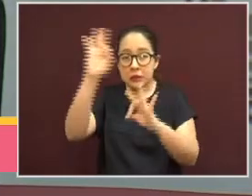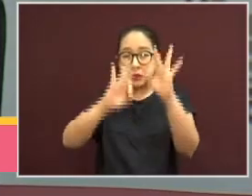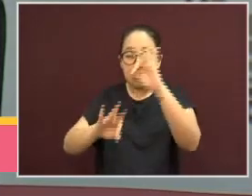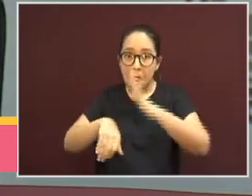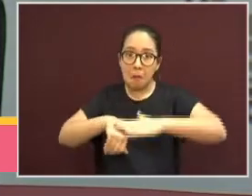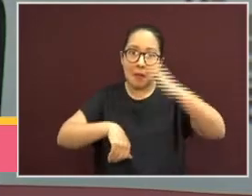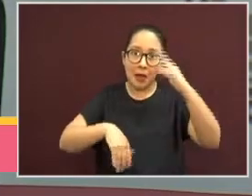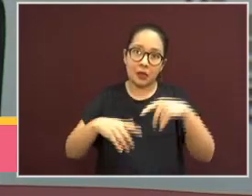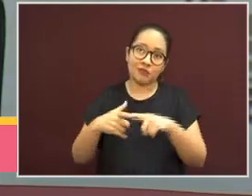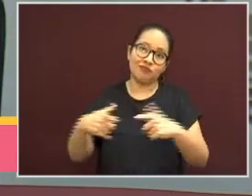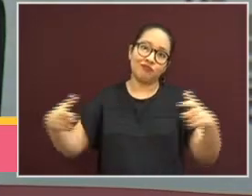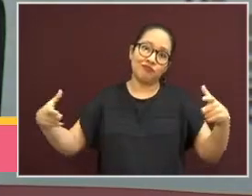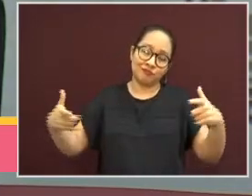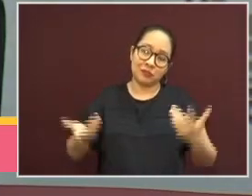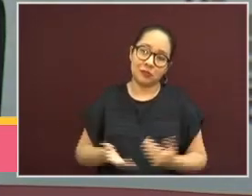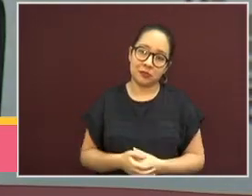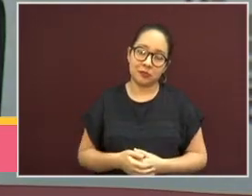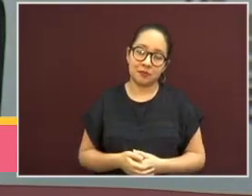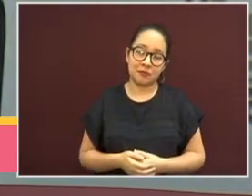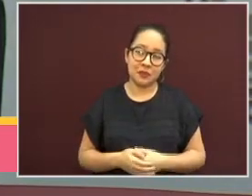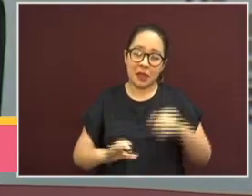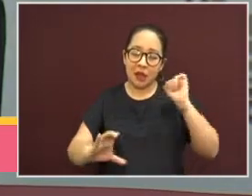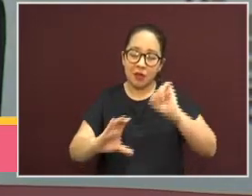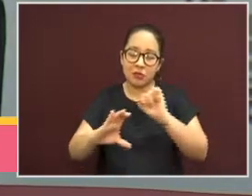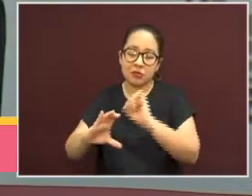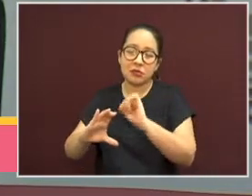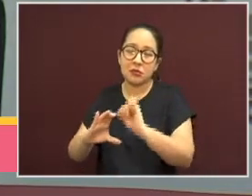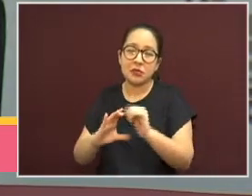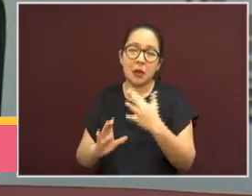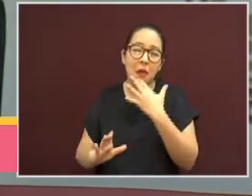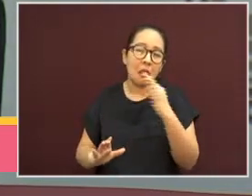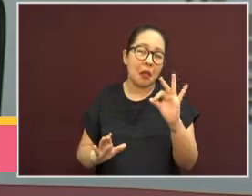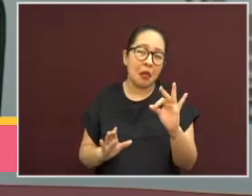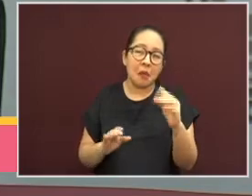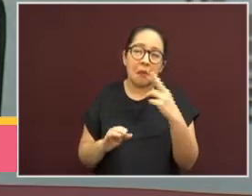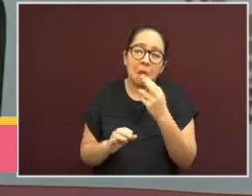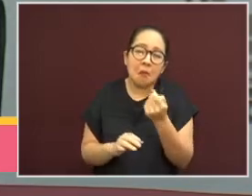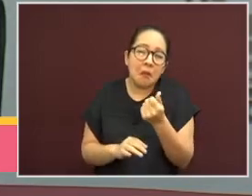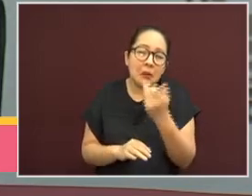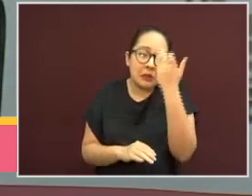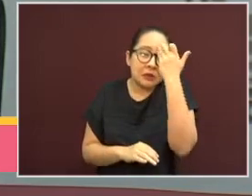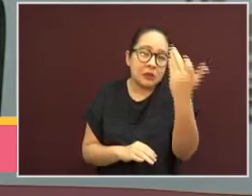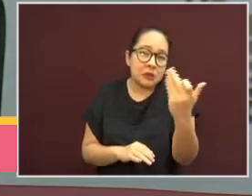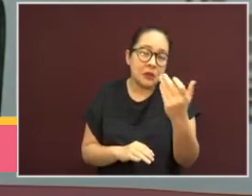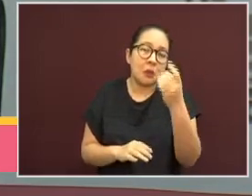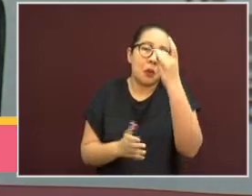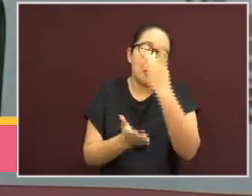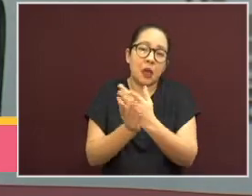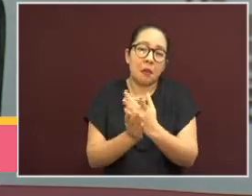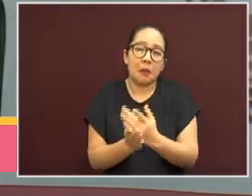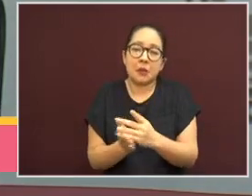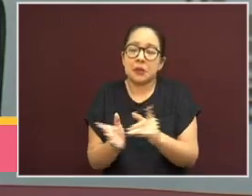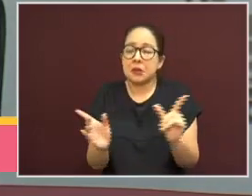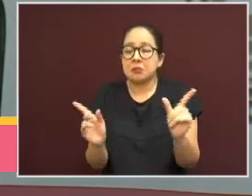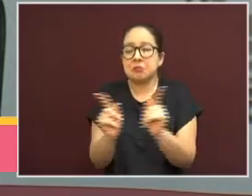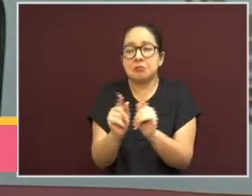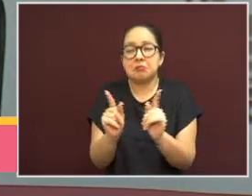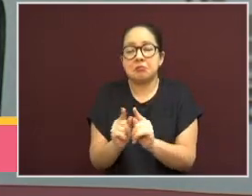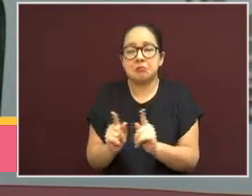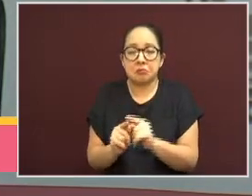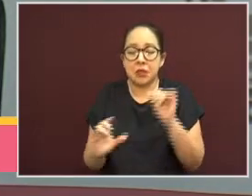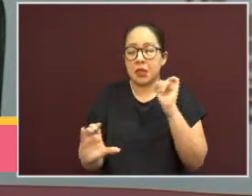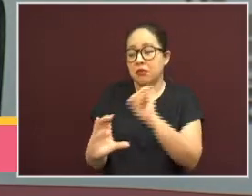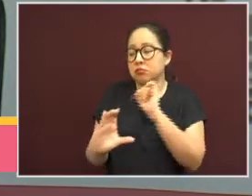mosquitos. Por lo que la fumigación es algo momentáneo o efímero, que solo dura mientras pasan las máquinas y que